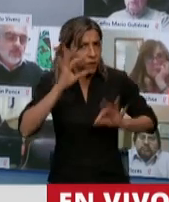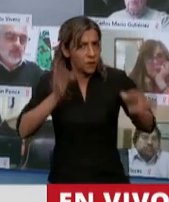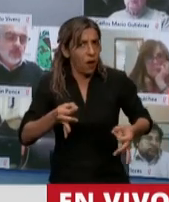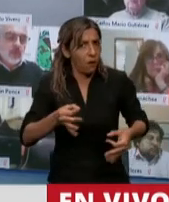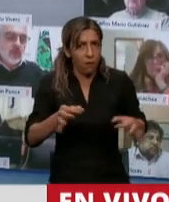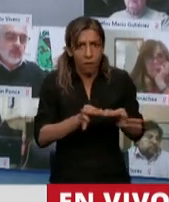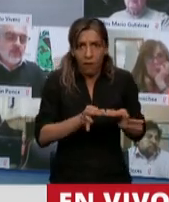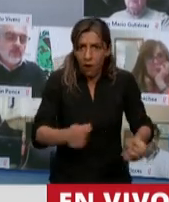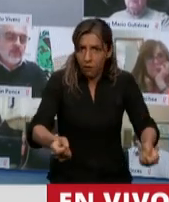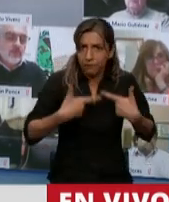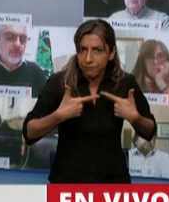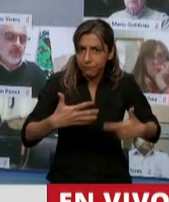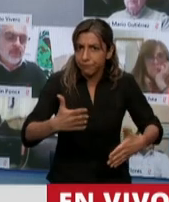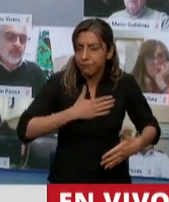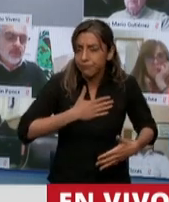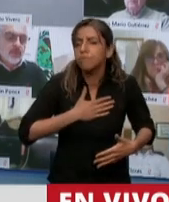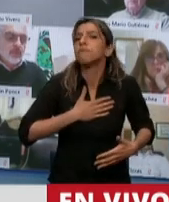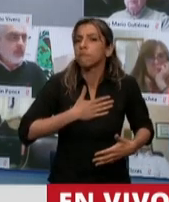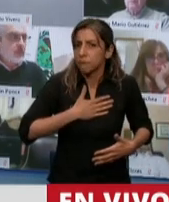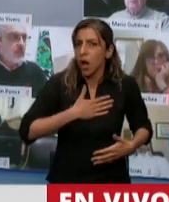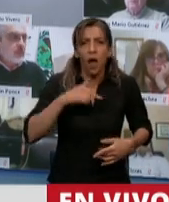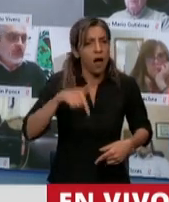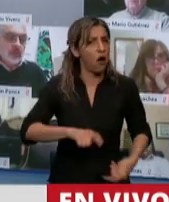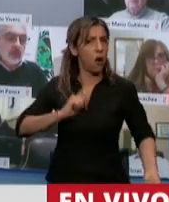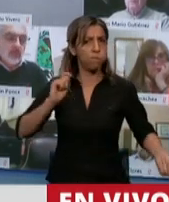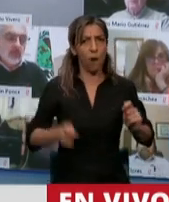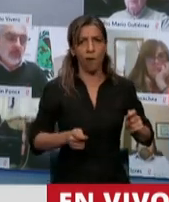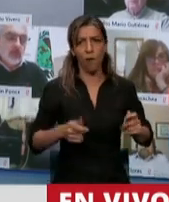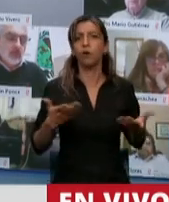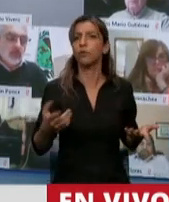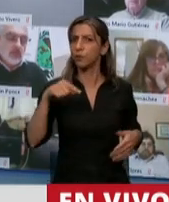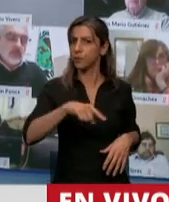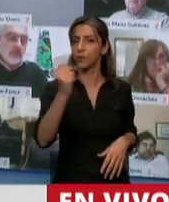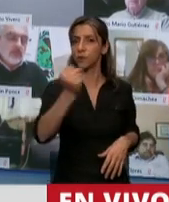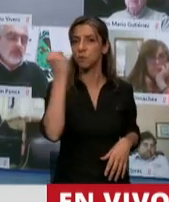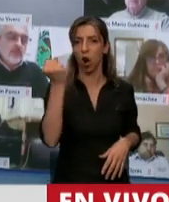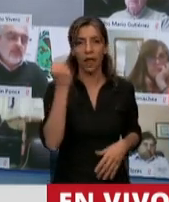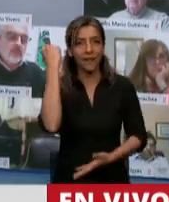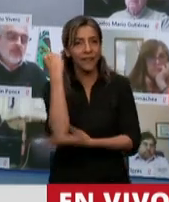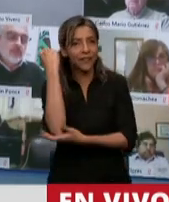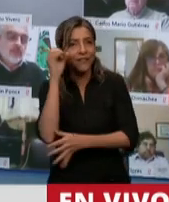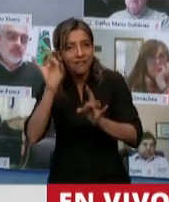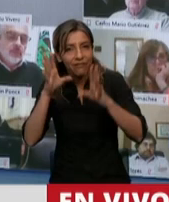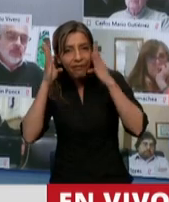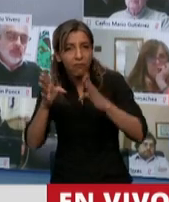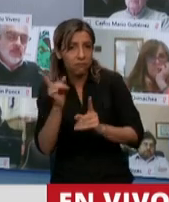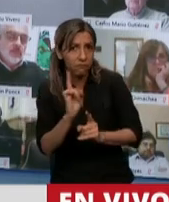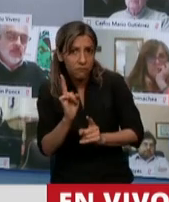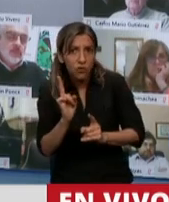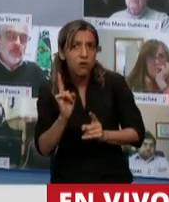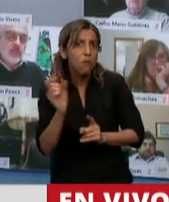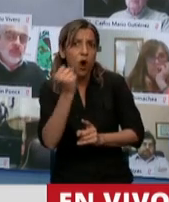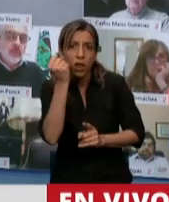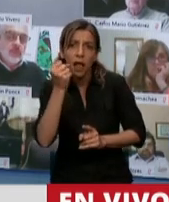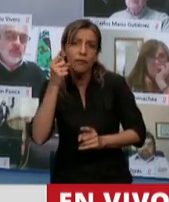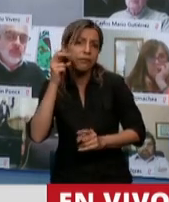que es un gran paso el que estamos dando, no solo económico, sino desde esta mirada amplia hacia nuestro Atlántico